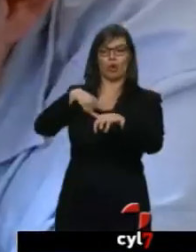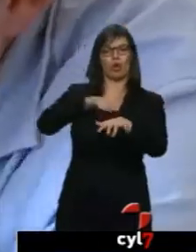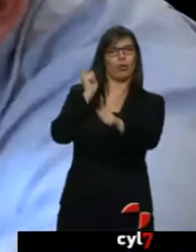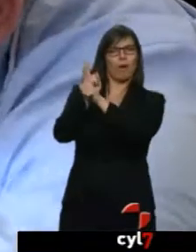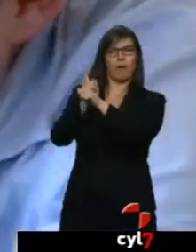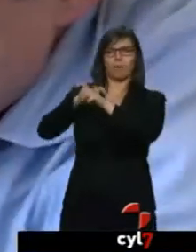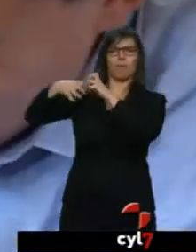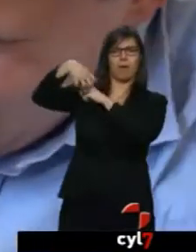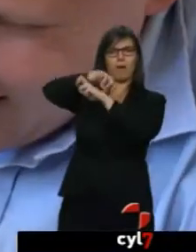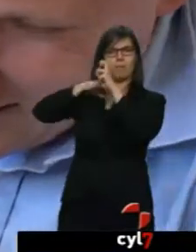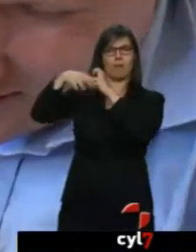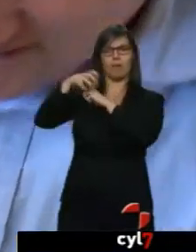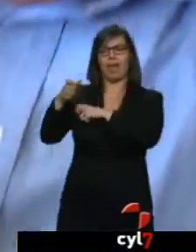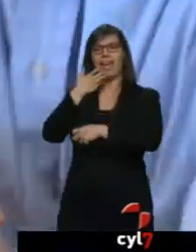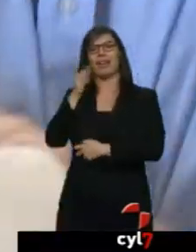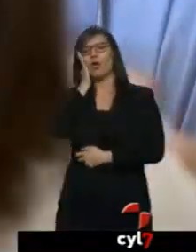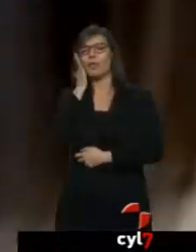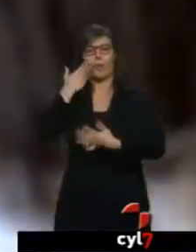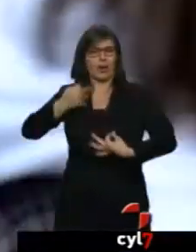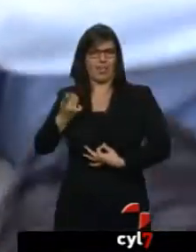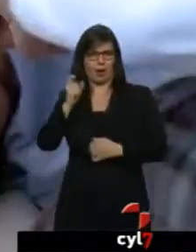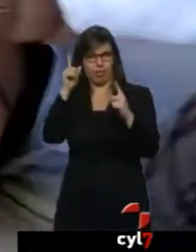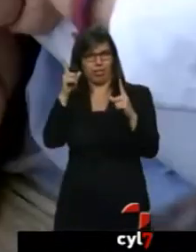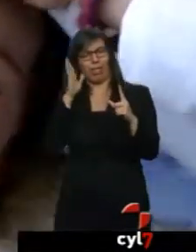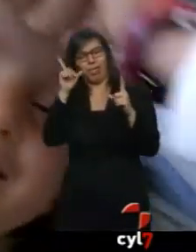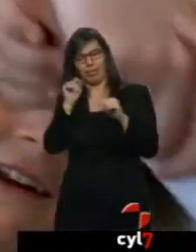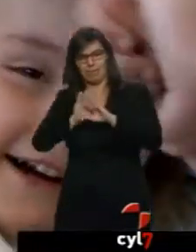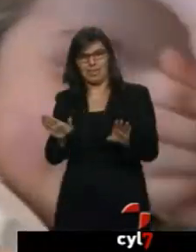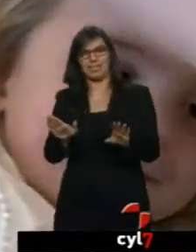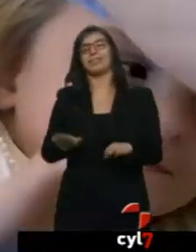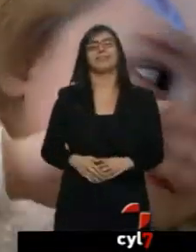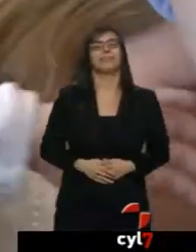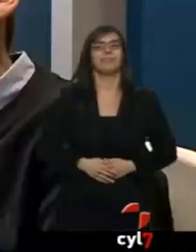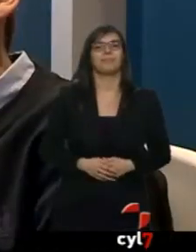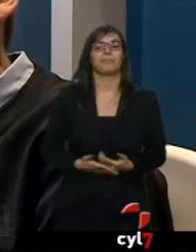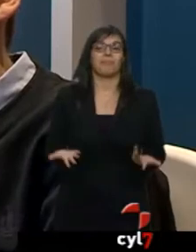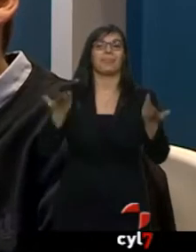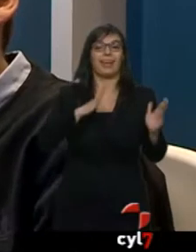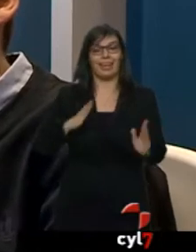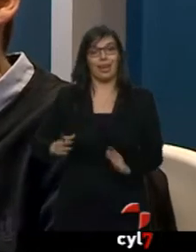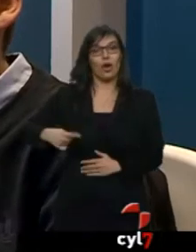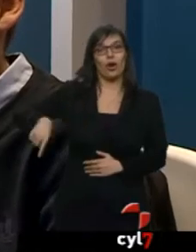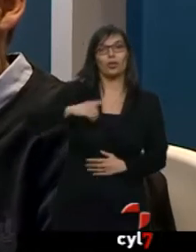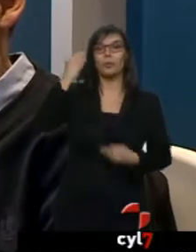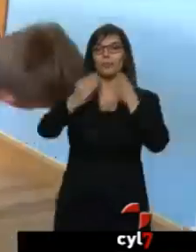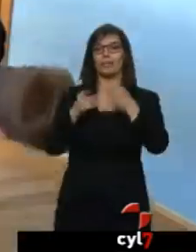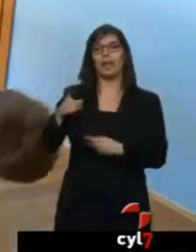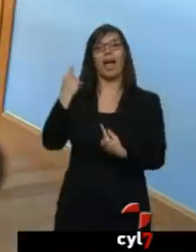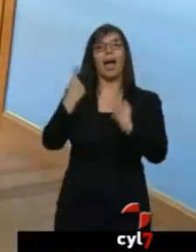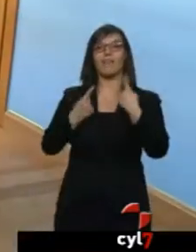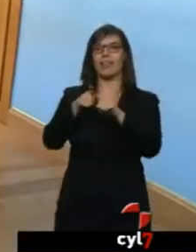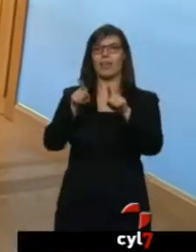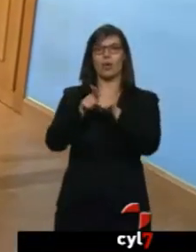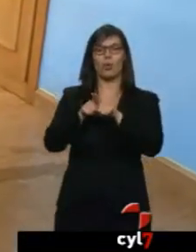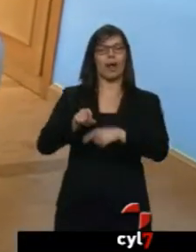que él está dormido de mentira y él nos ataca y nos muerde. Así que sus hijos consideran que... A veces es un superpapá. O